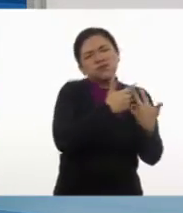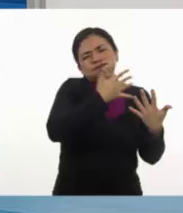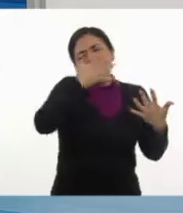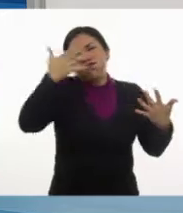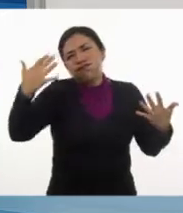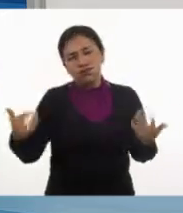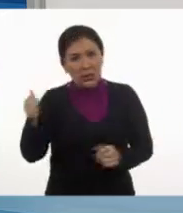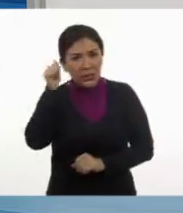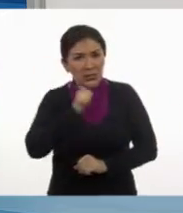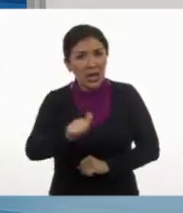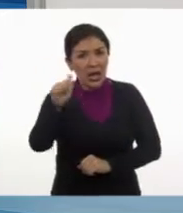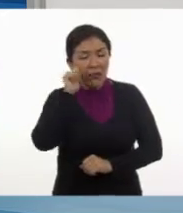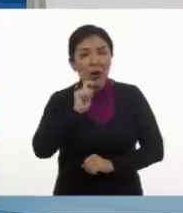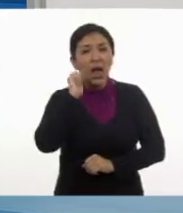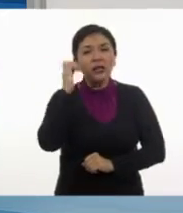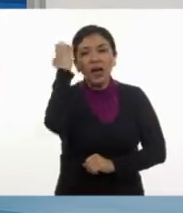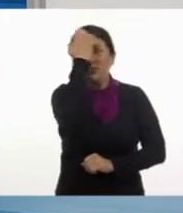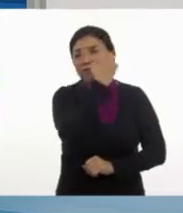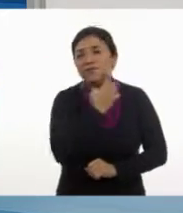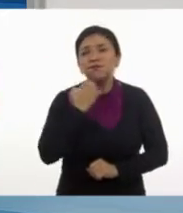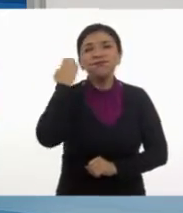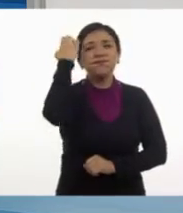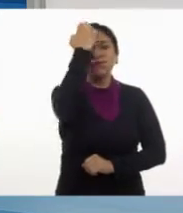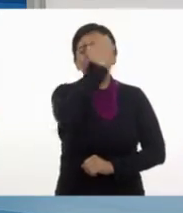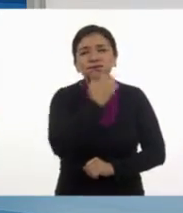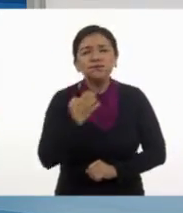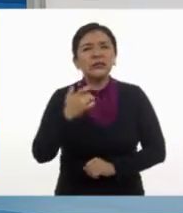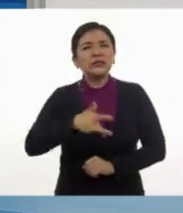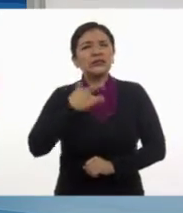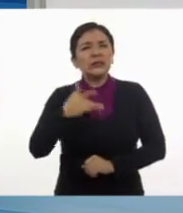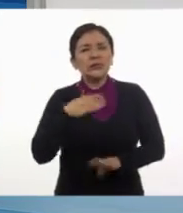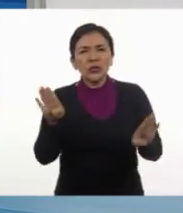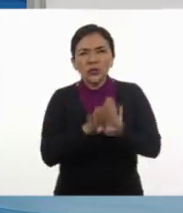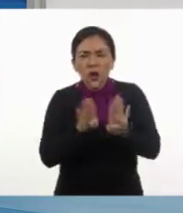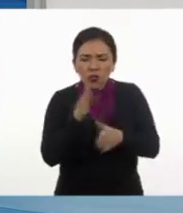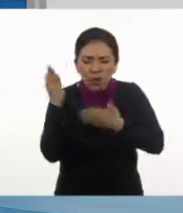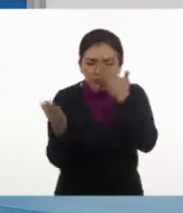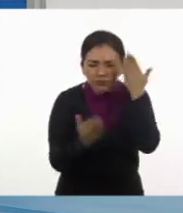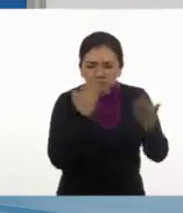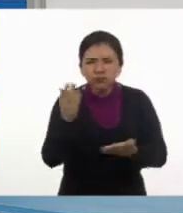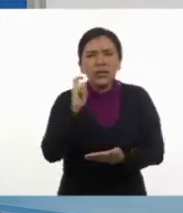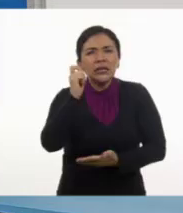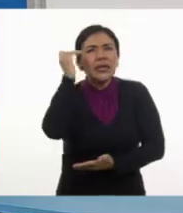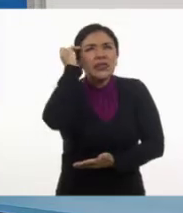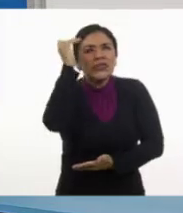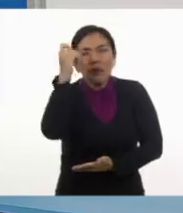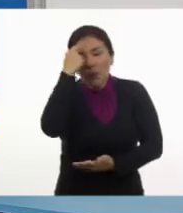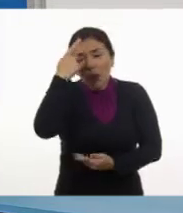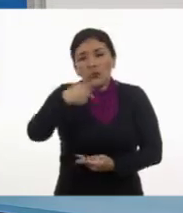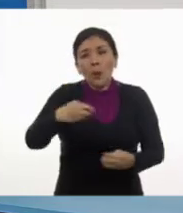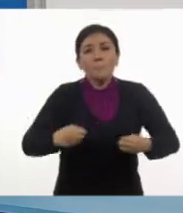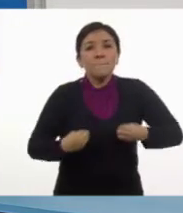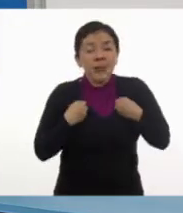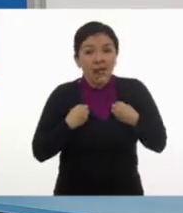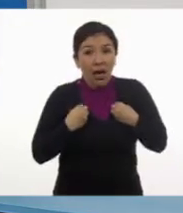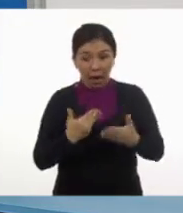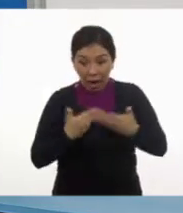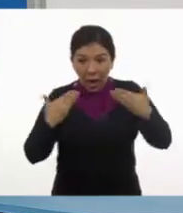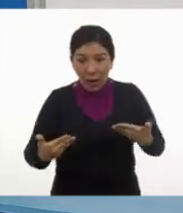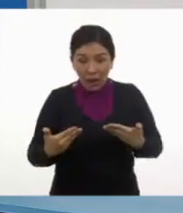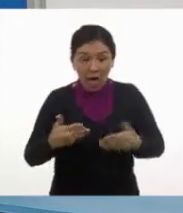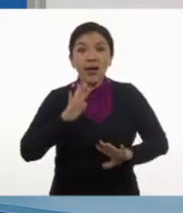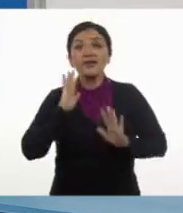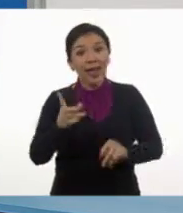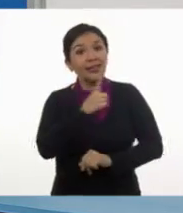épocas, lo han analizado, palpado e integrado a la vida diaria. Hoy es